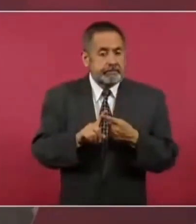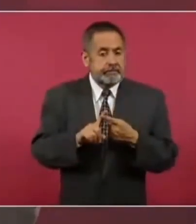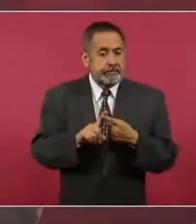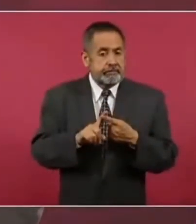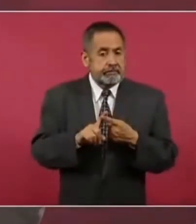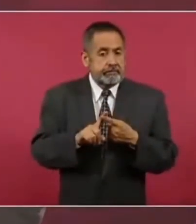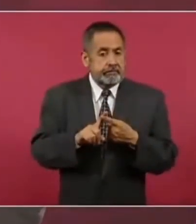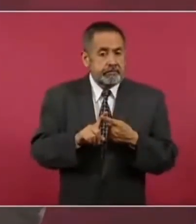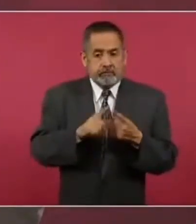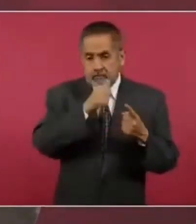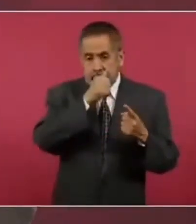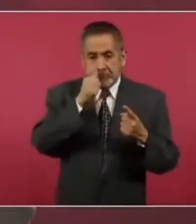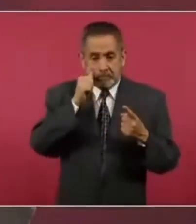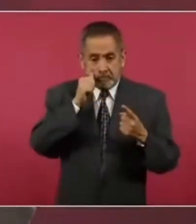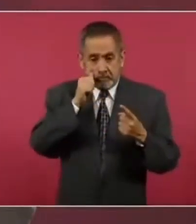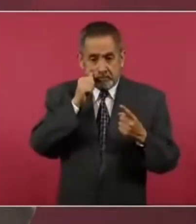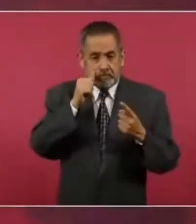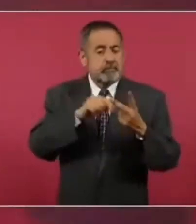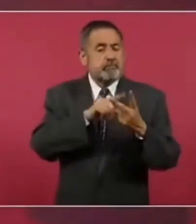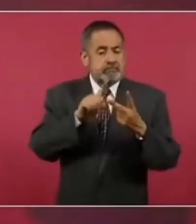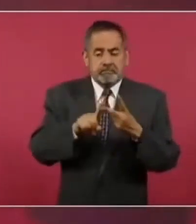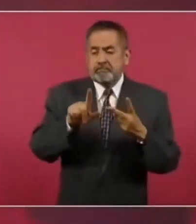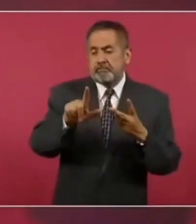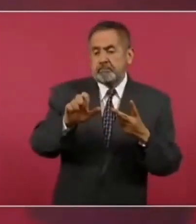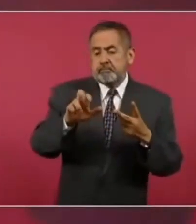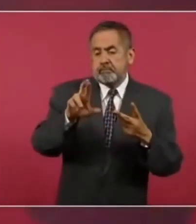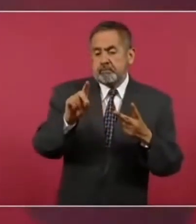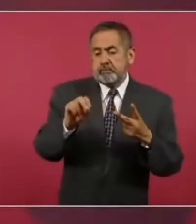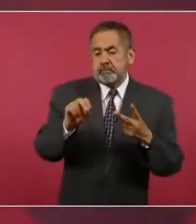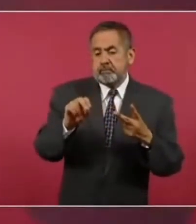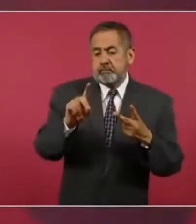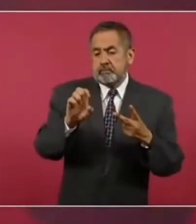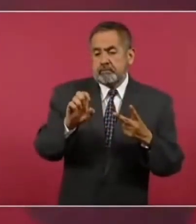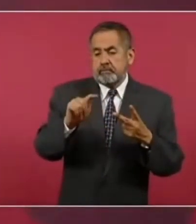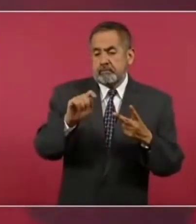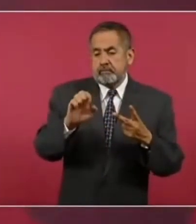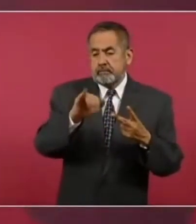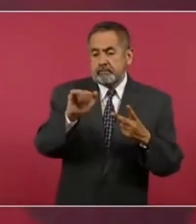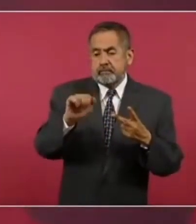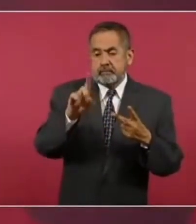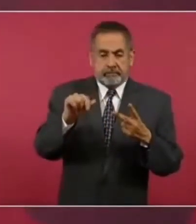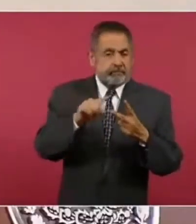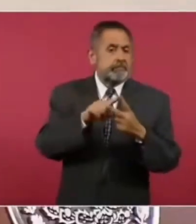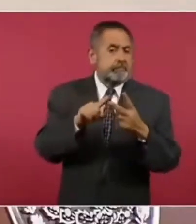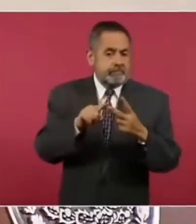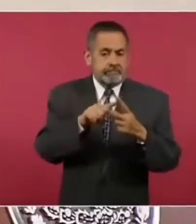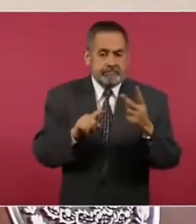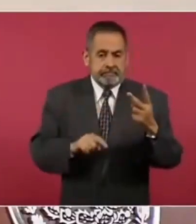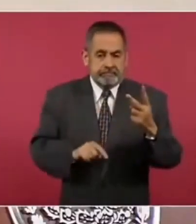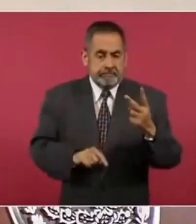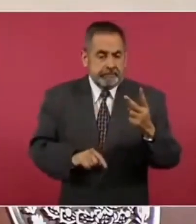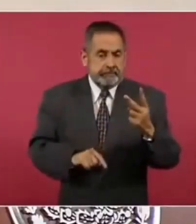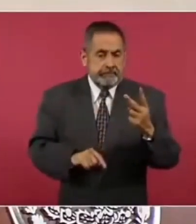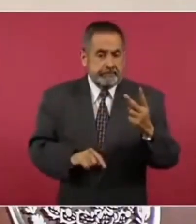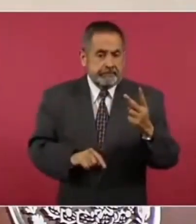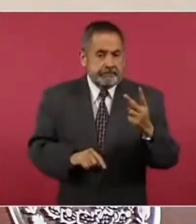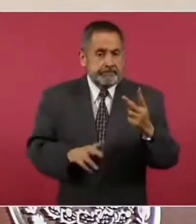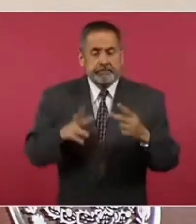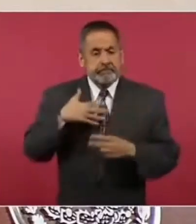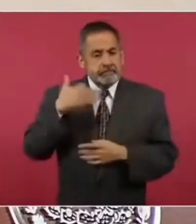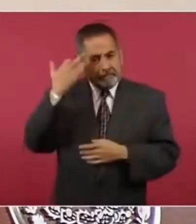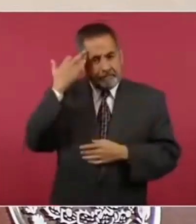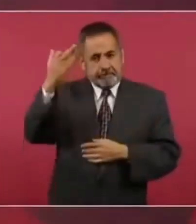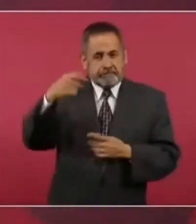Benito Juárez y Sebastián Lerdo de Tejada. Y fue el tiempo